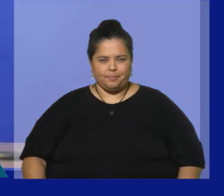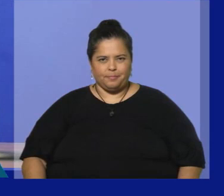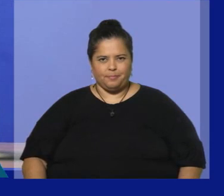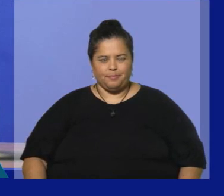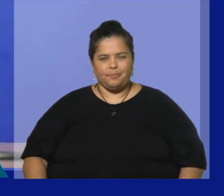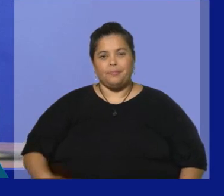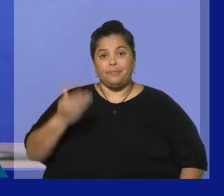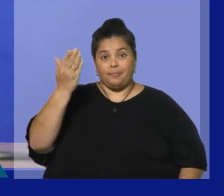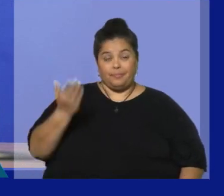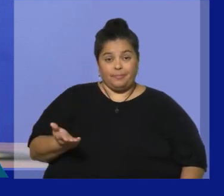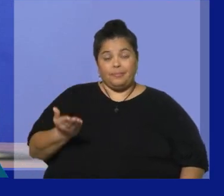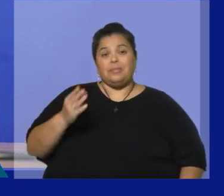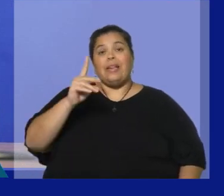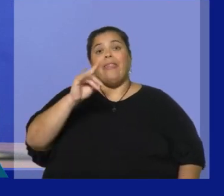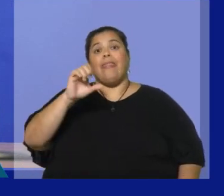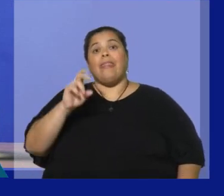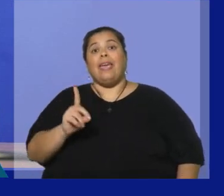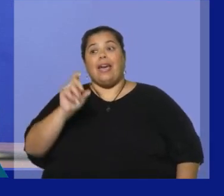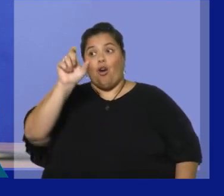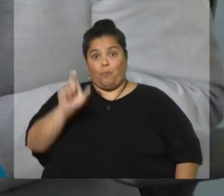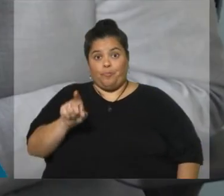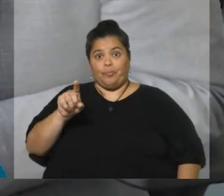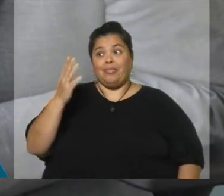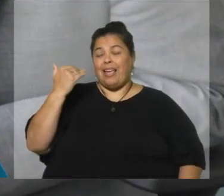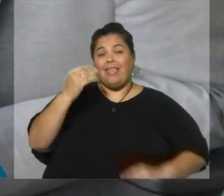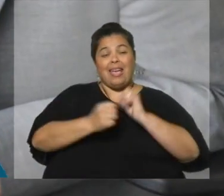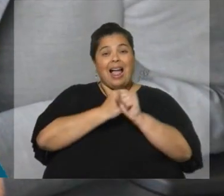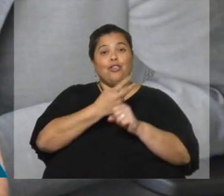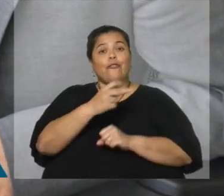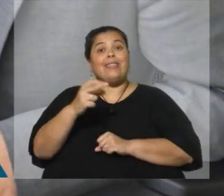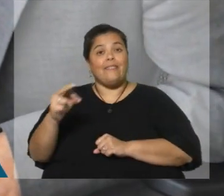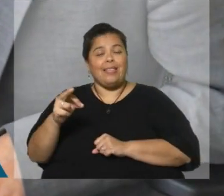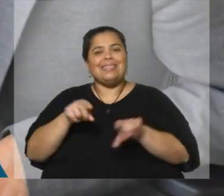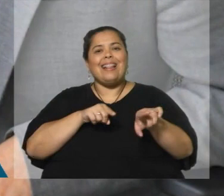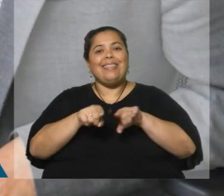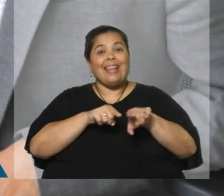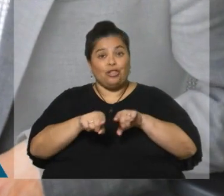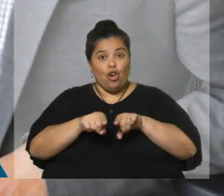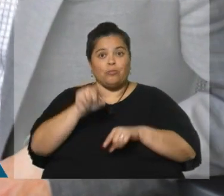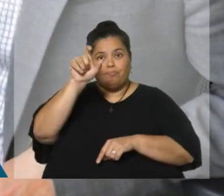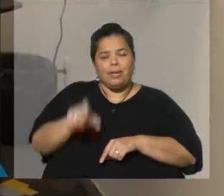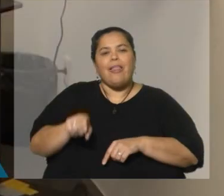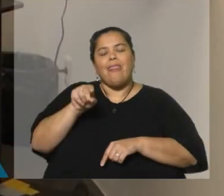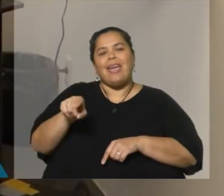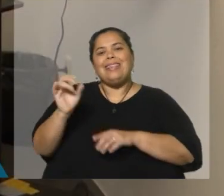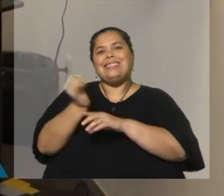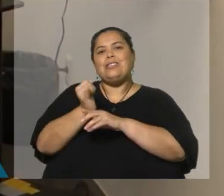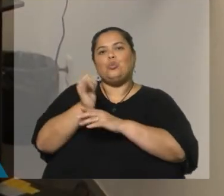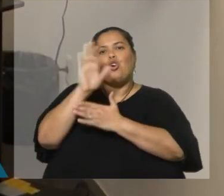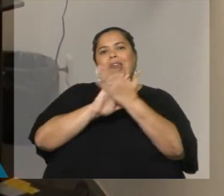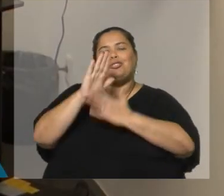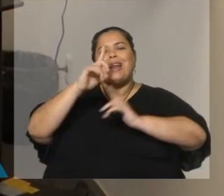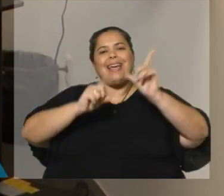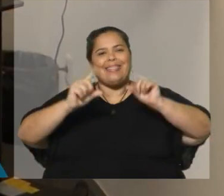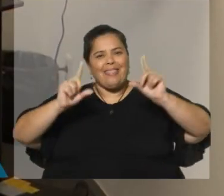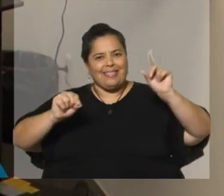Diego Omar Agualrebollo es desde el año 2020 el Director Técnico del Instituto Nacional de Estadísticas. Es investigador